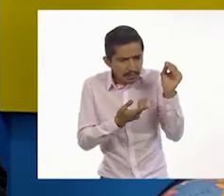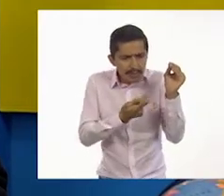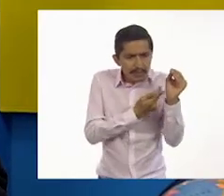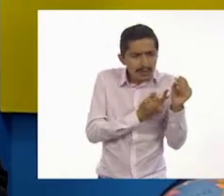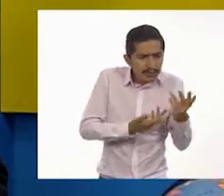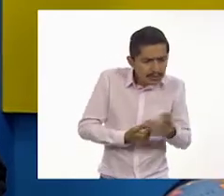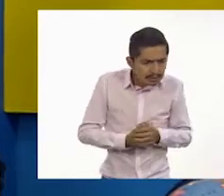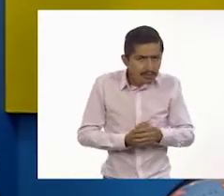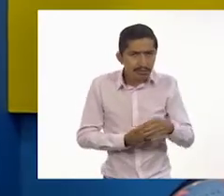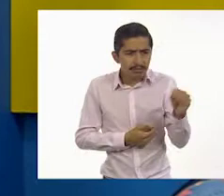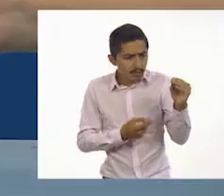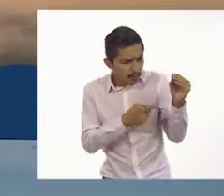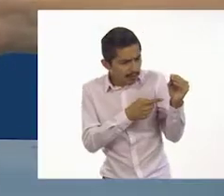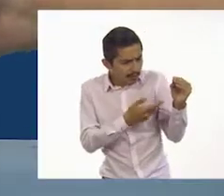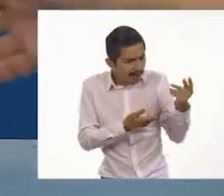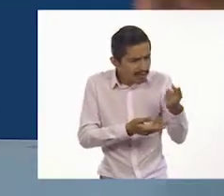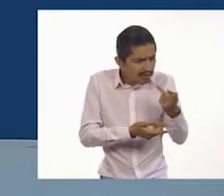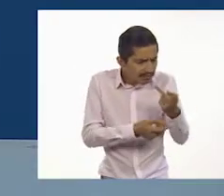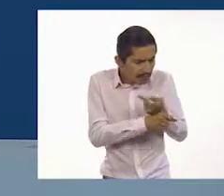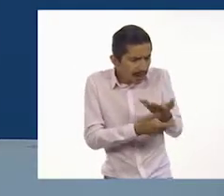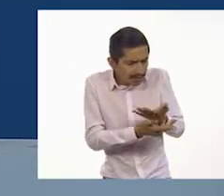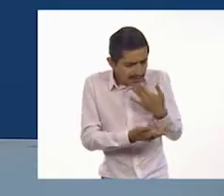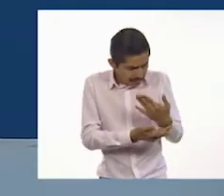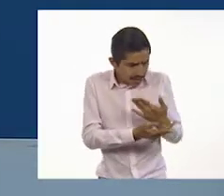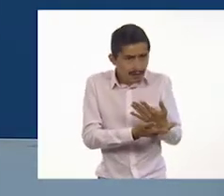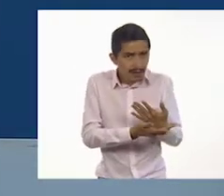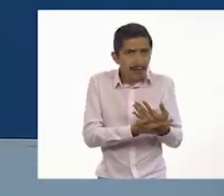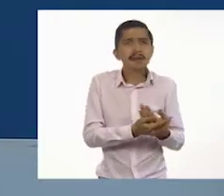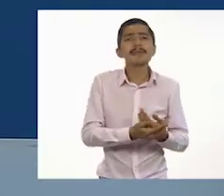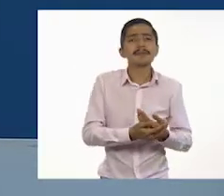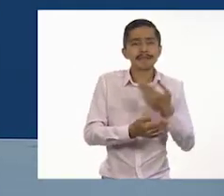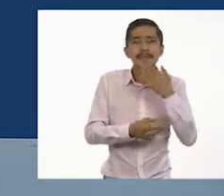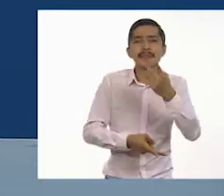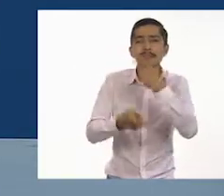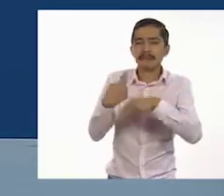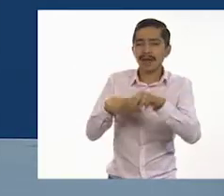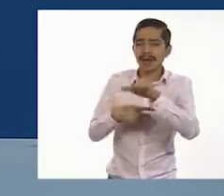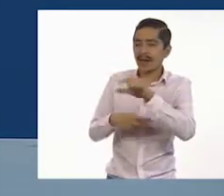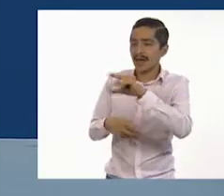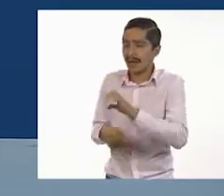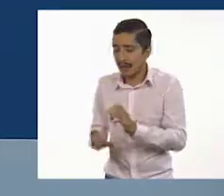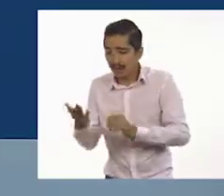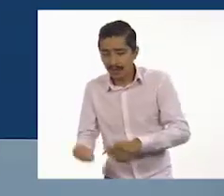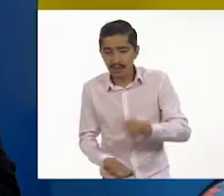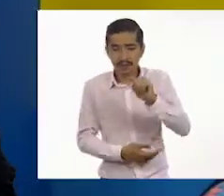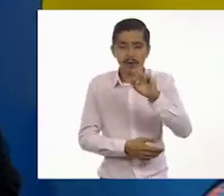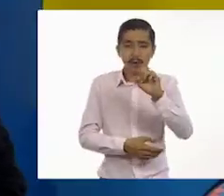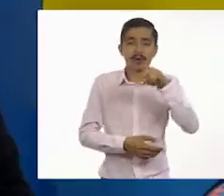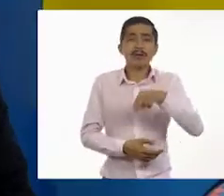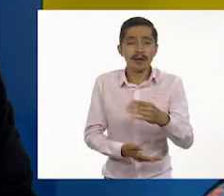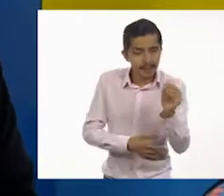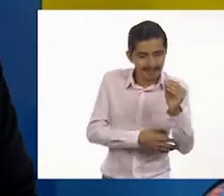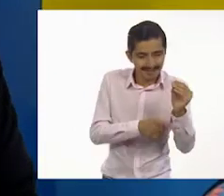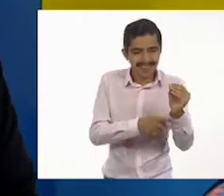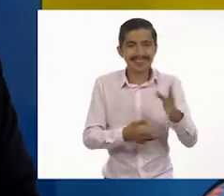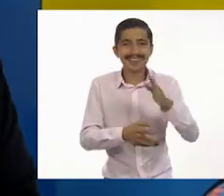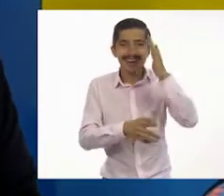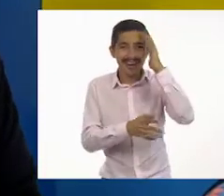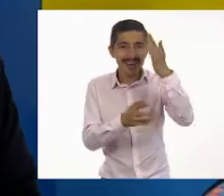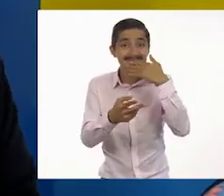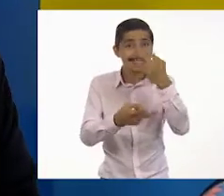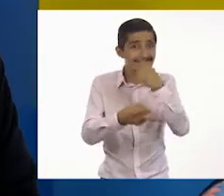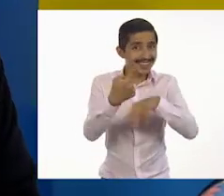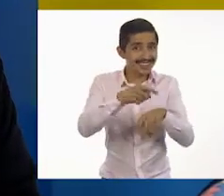¿Qué te pasa, Ton? ¿Estás bien? Bienvenido, Ale, bienvenido, Ton. Estudiantes en Casa, bienvenidos.